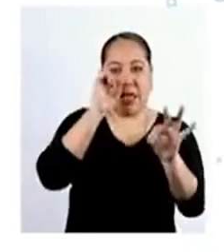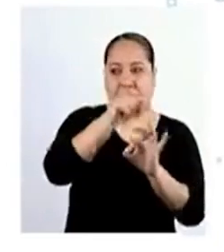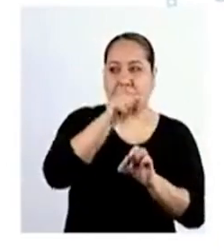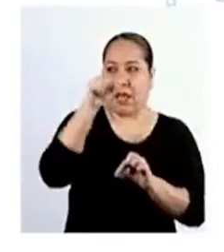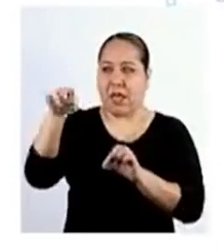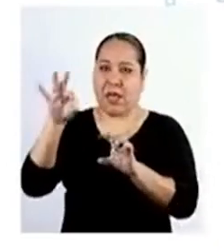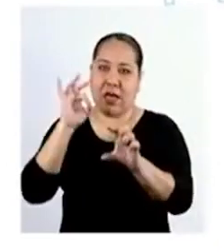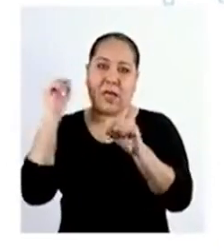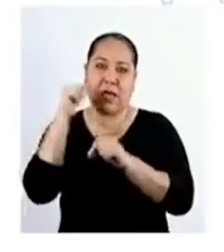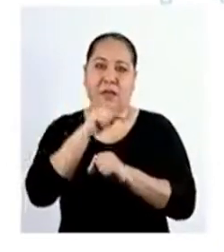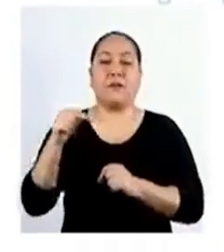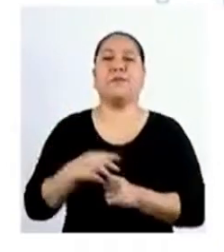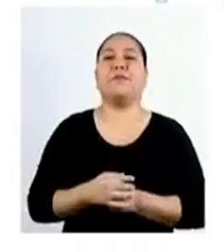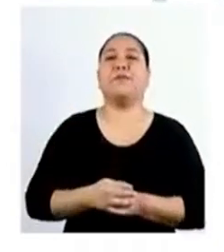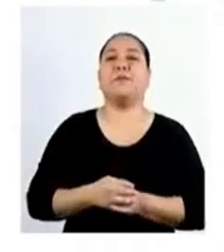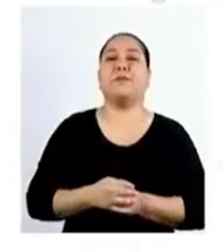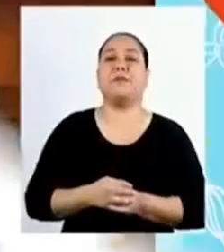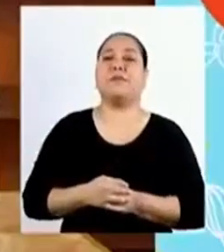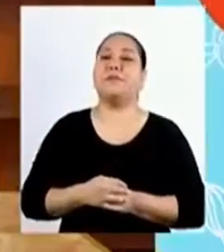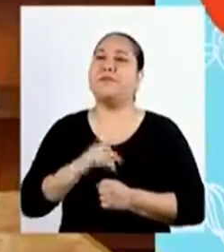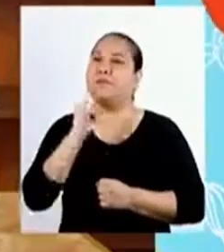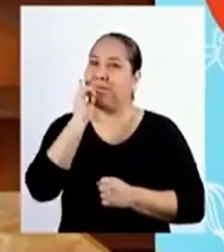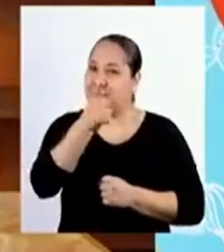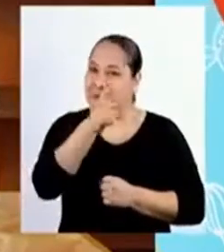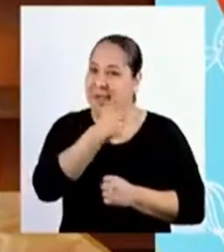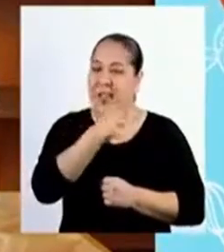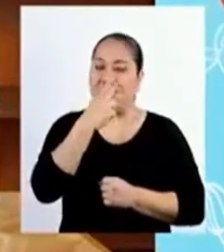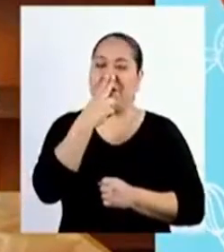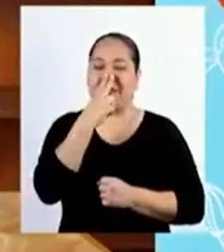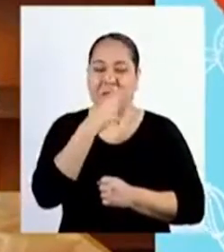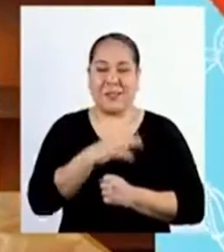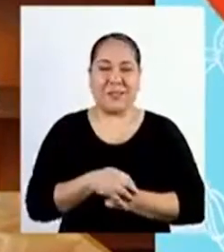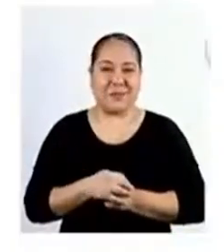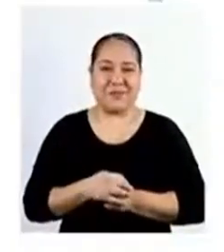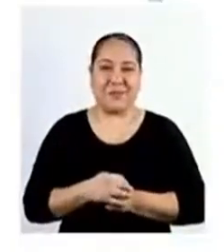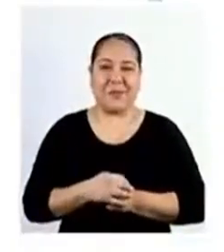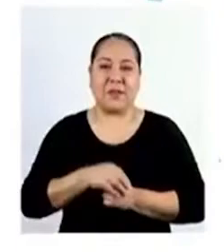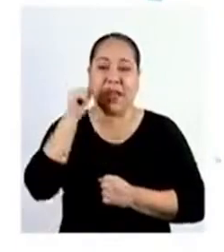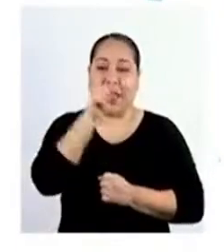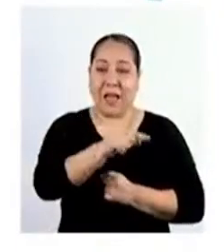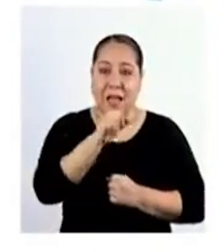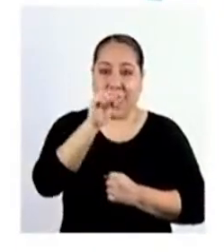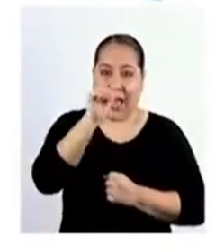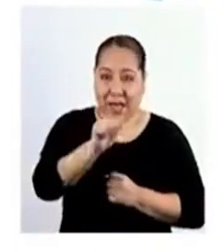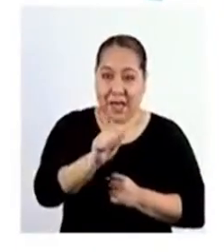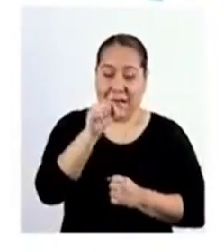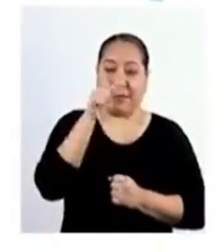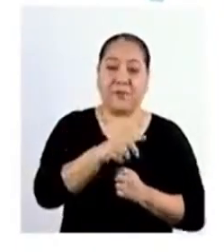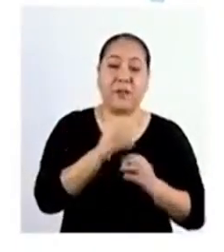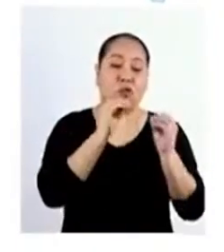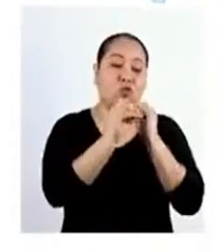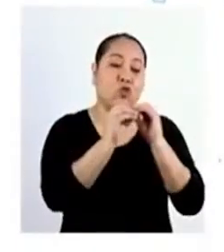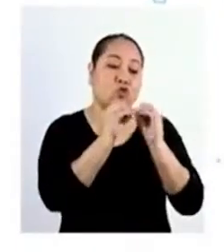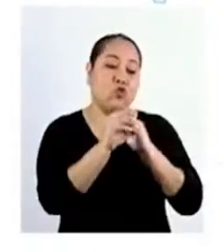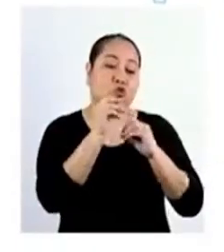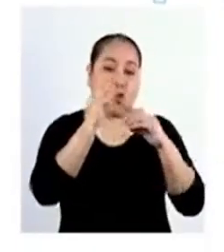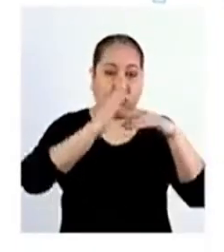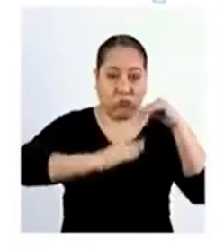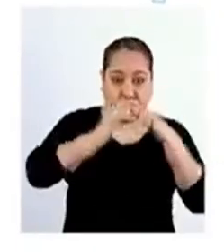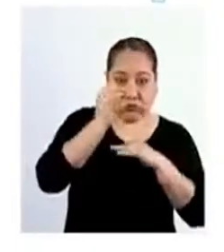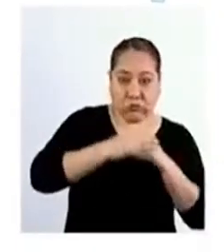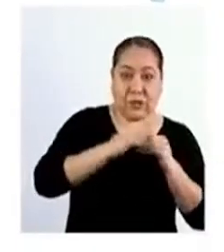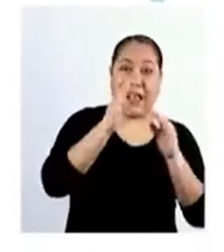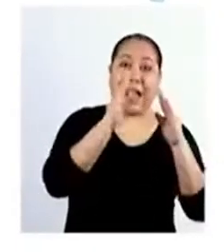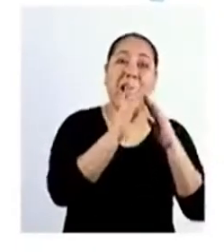una u otra opción Muy bien, tocino En la opción A El mantenimiento de la casa